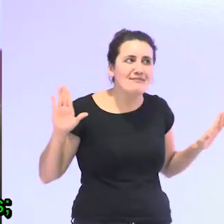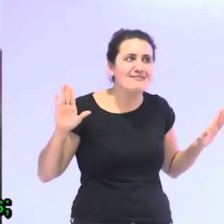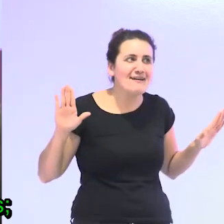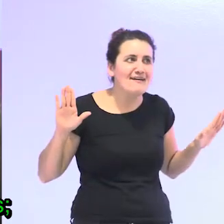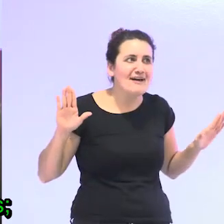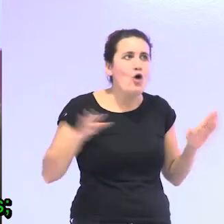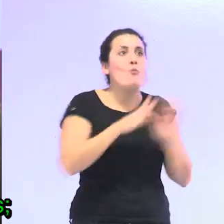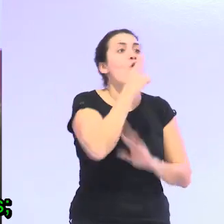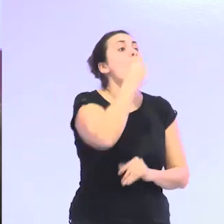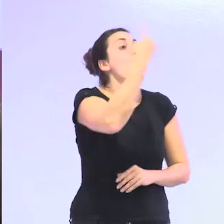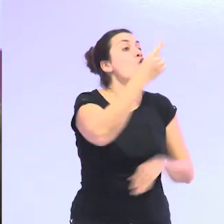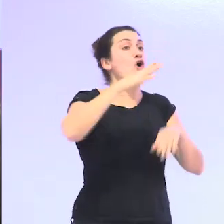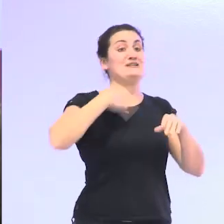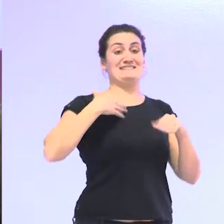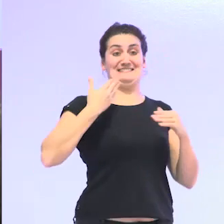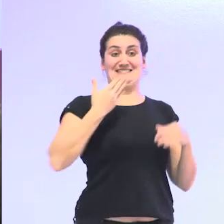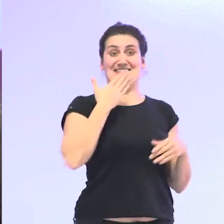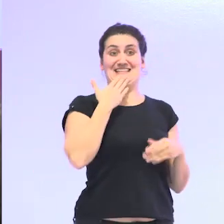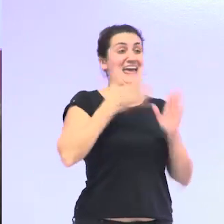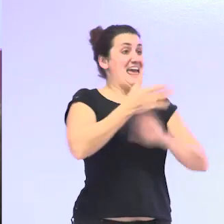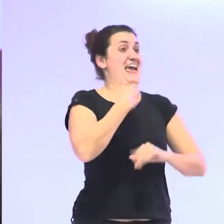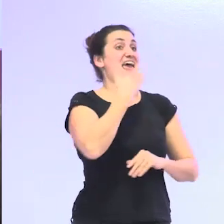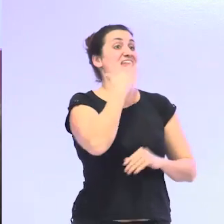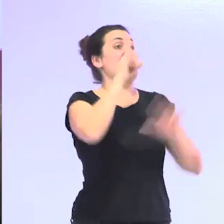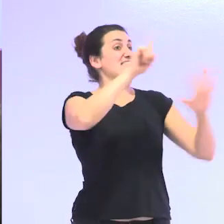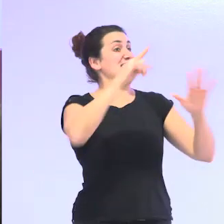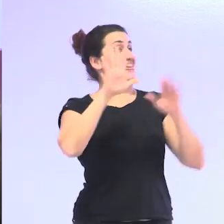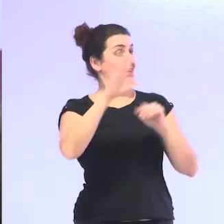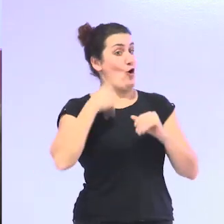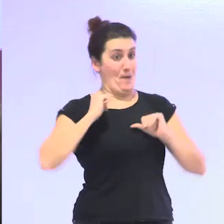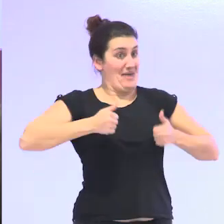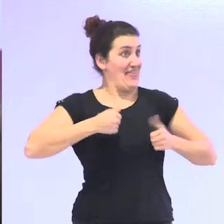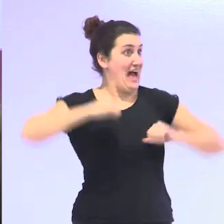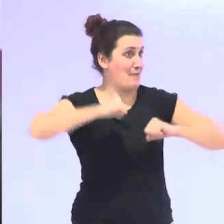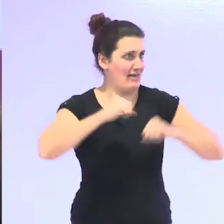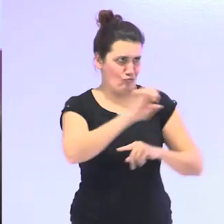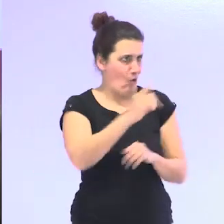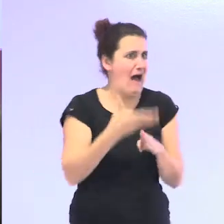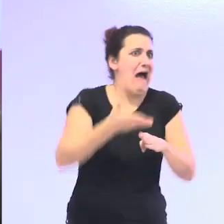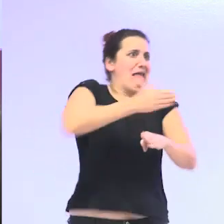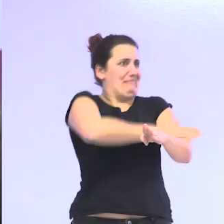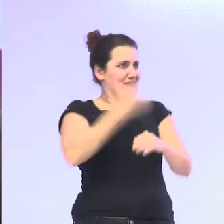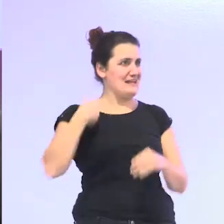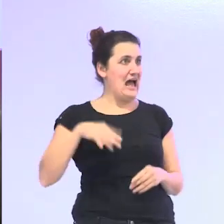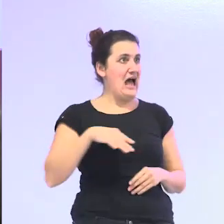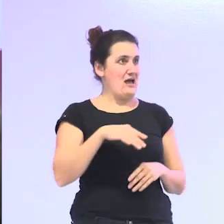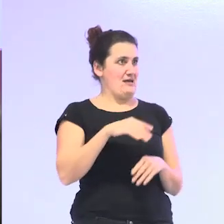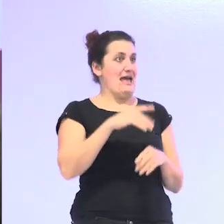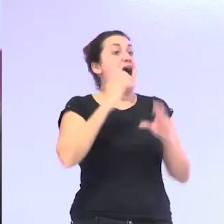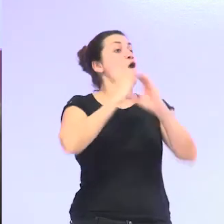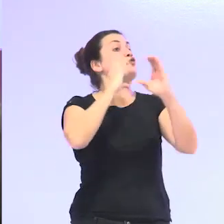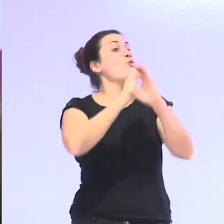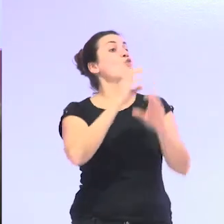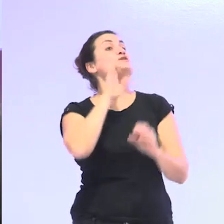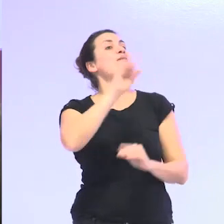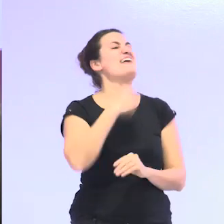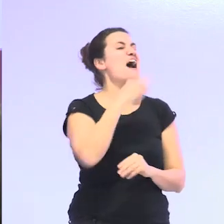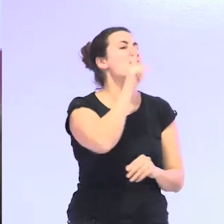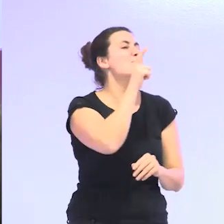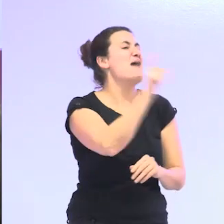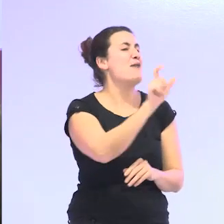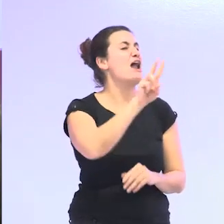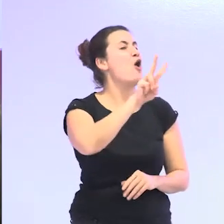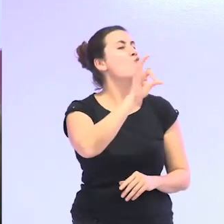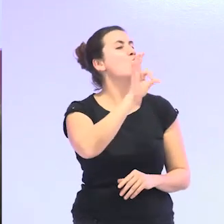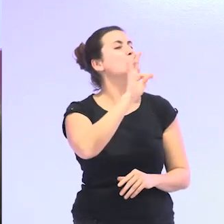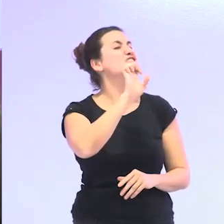no se hace mayor a los 65 años uno se lleva haciendo mayor desde tiempo antes desde que ya te llaman de usted en el autobús ya